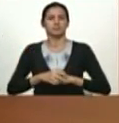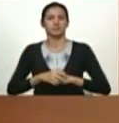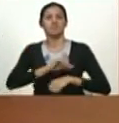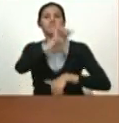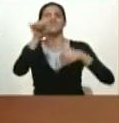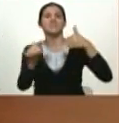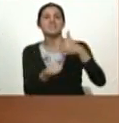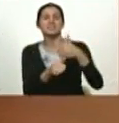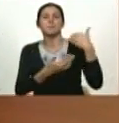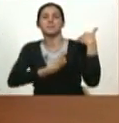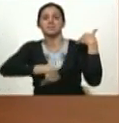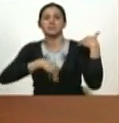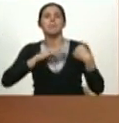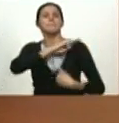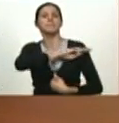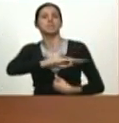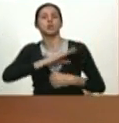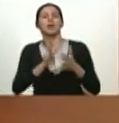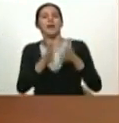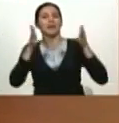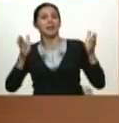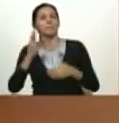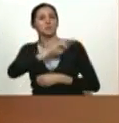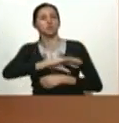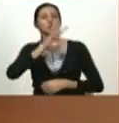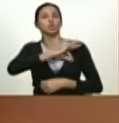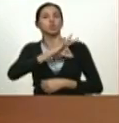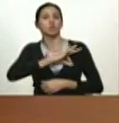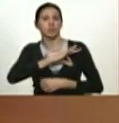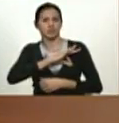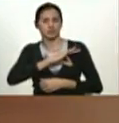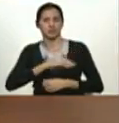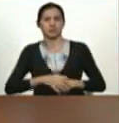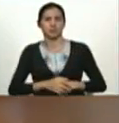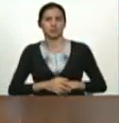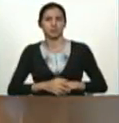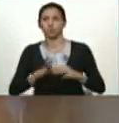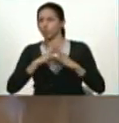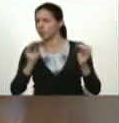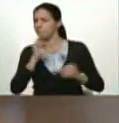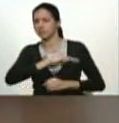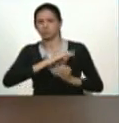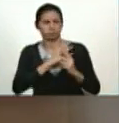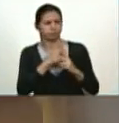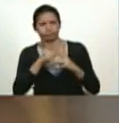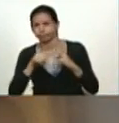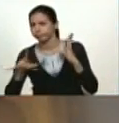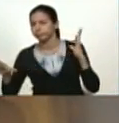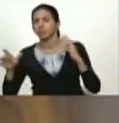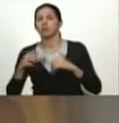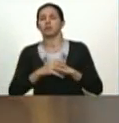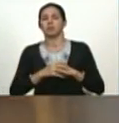la vicepresidencia de misiones y grandes misiones socialistas en esa vicepresidencia